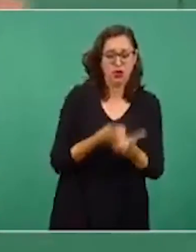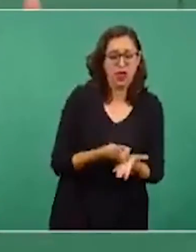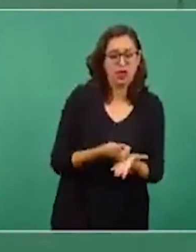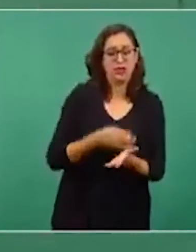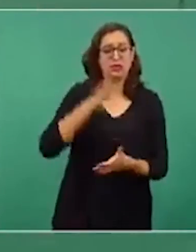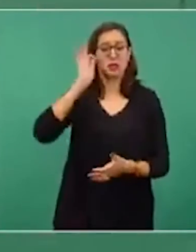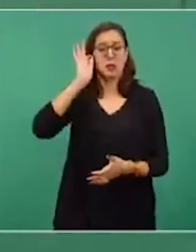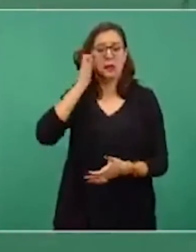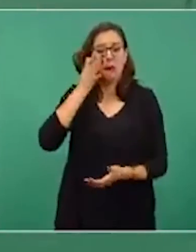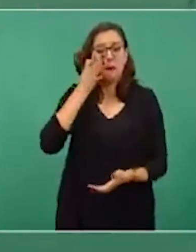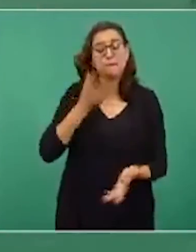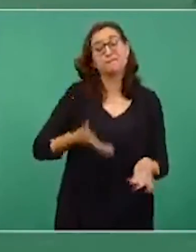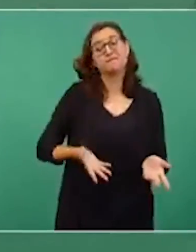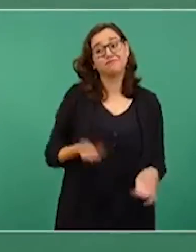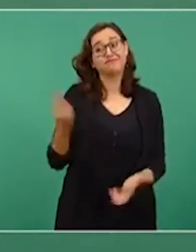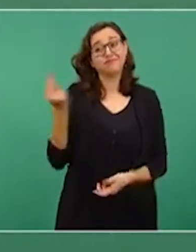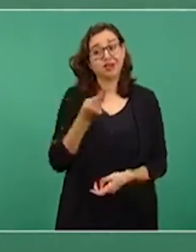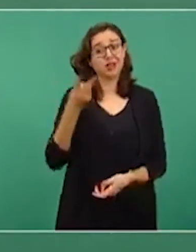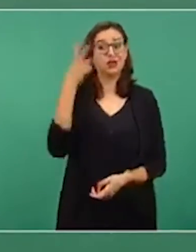viáticos,